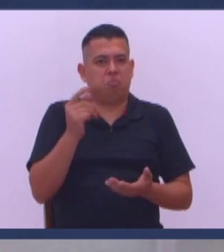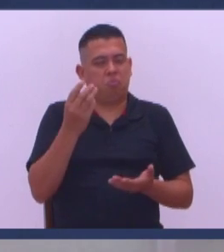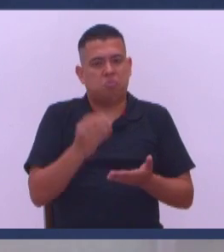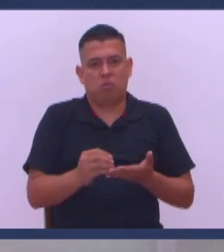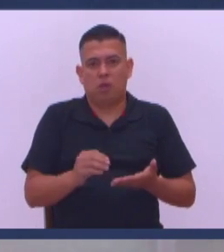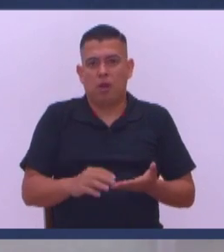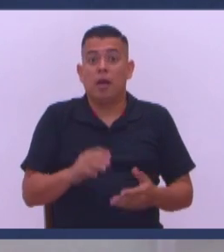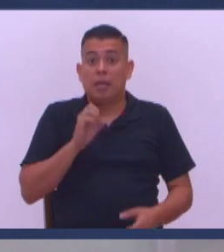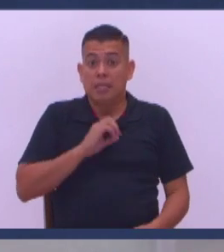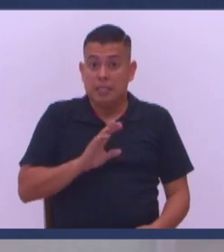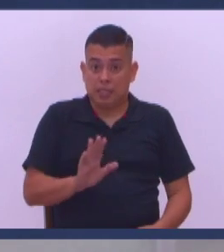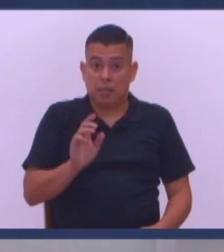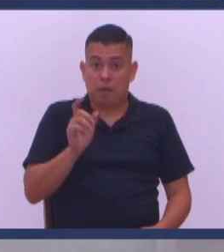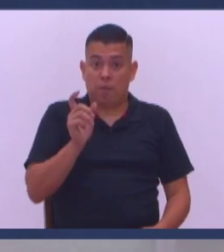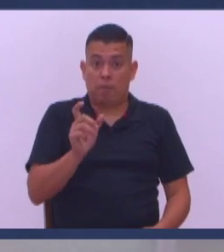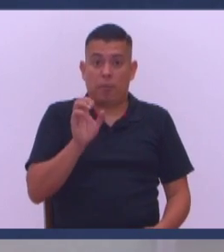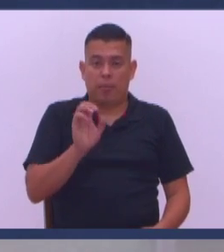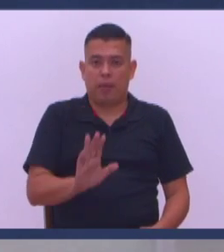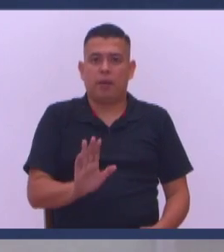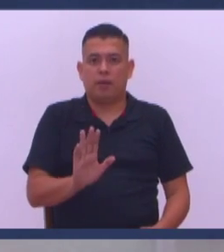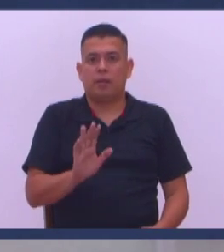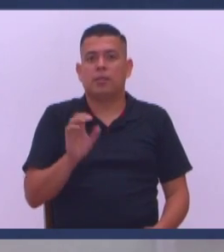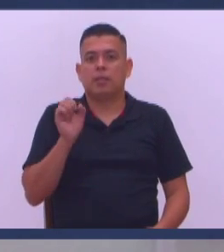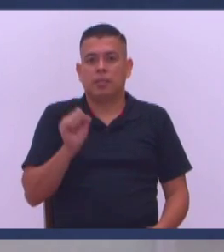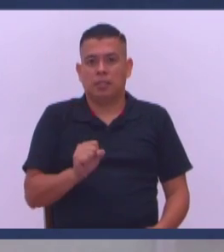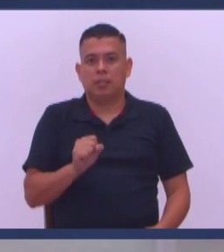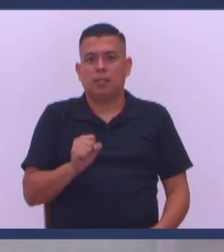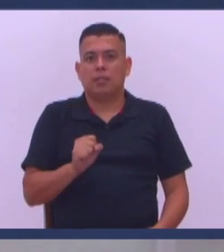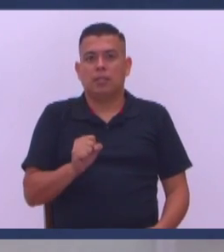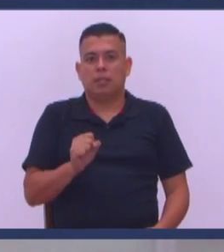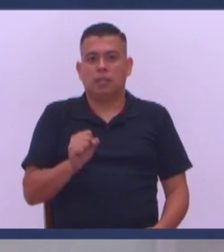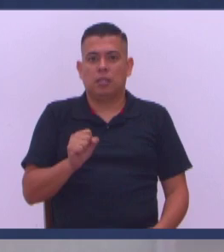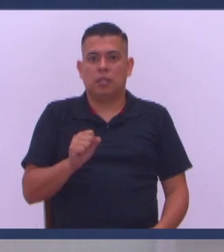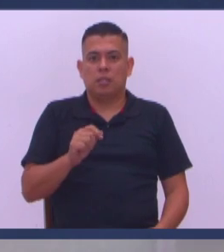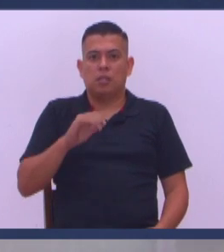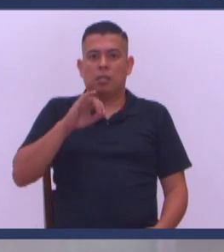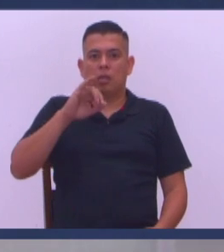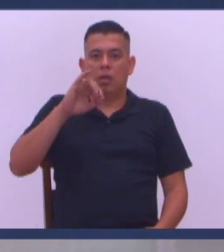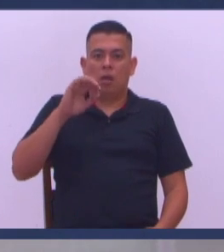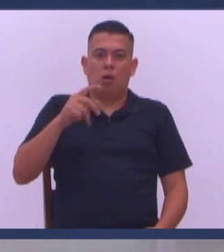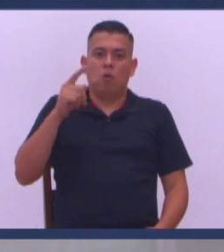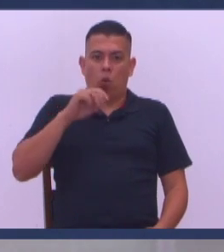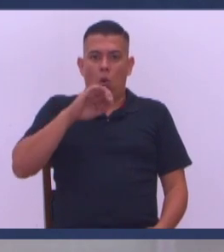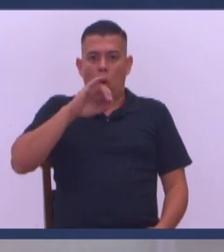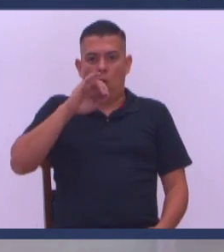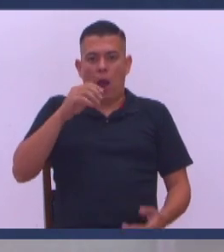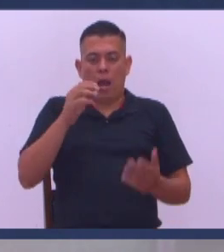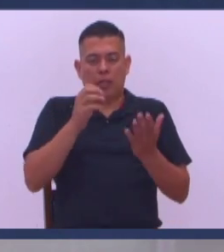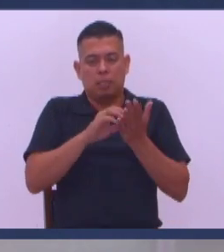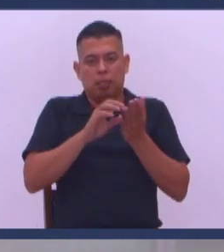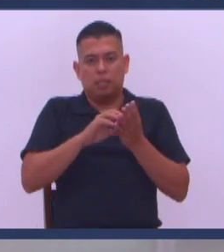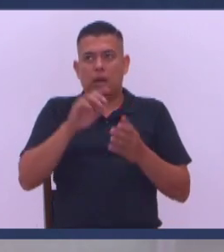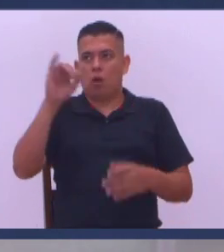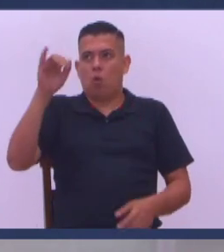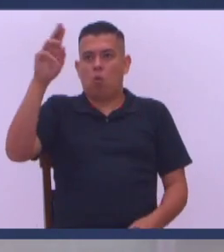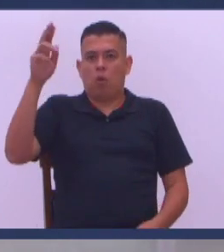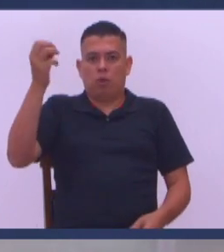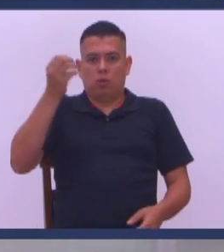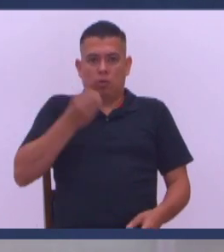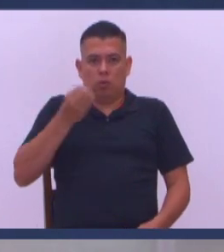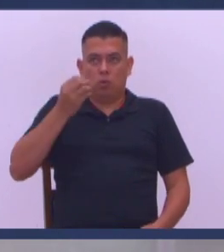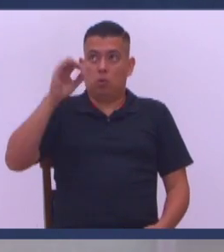Pero si nosotros Podemos decir Las palabras tan duras Porque si las son De ese gran hombre Llamado Job Jehová Dios Las cosas son diferentes